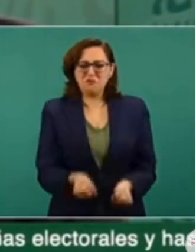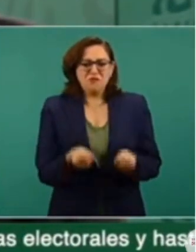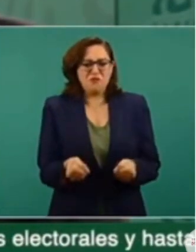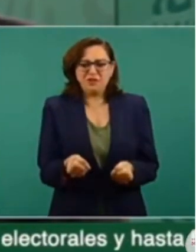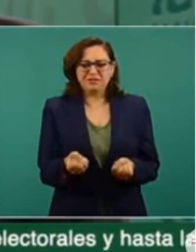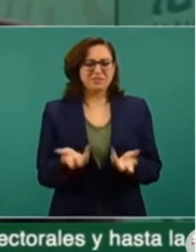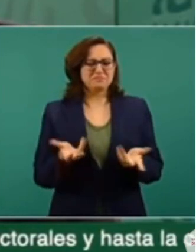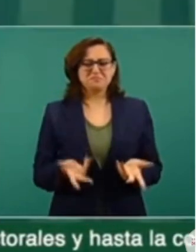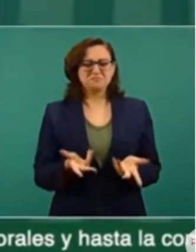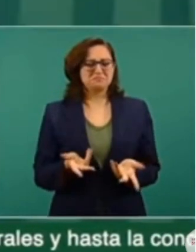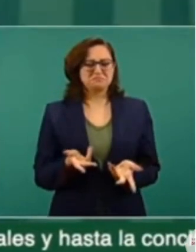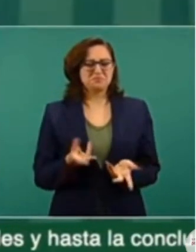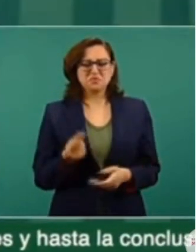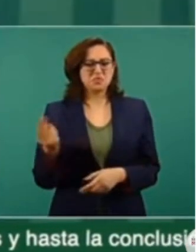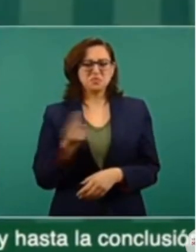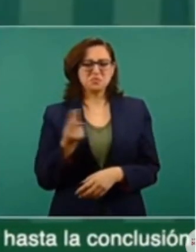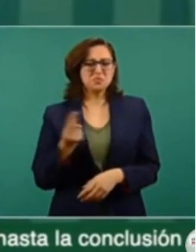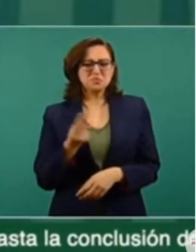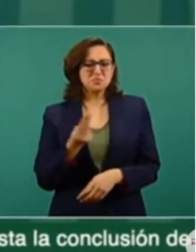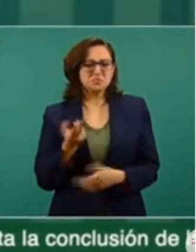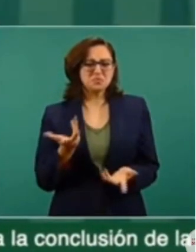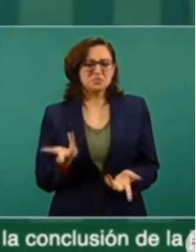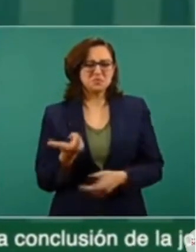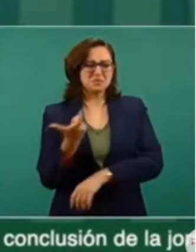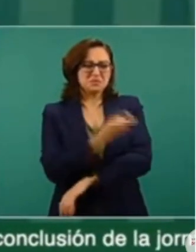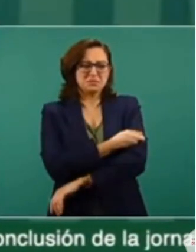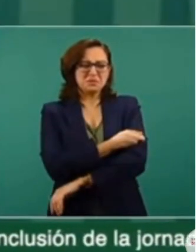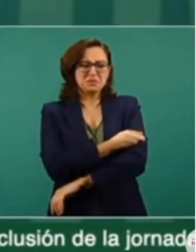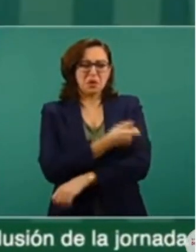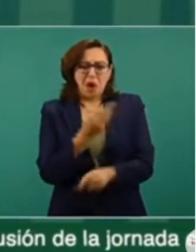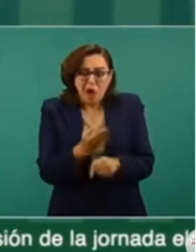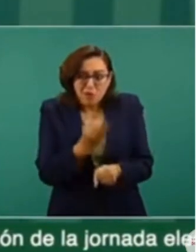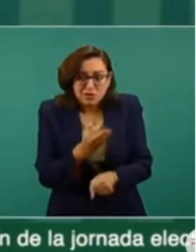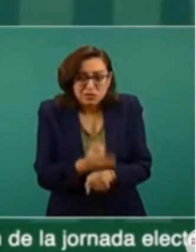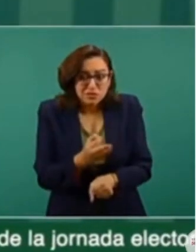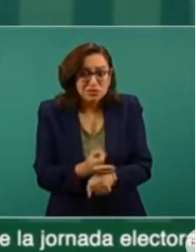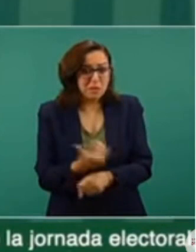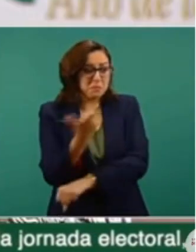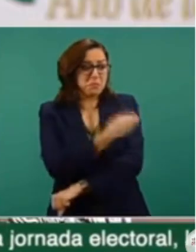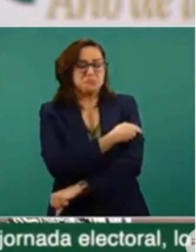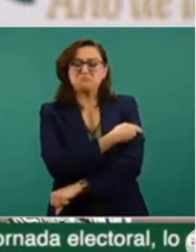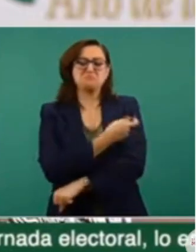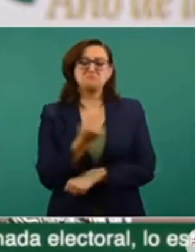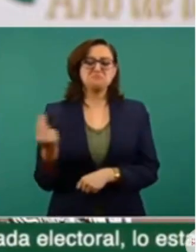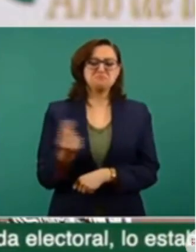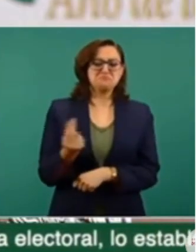y que no es indispensable por ahora que me vacune.